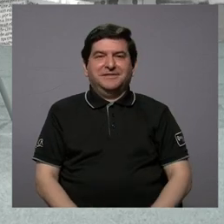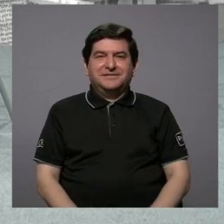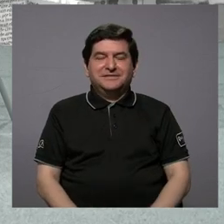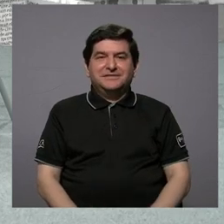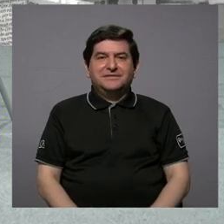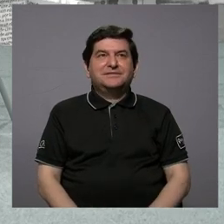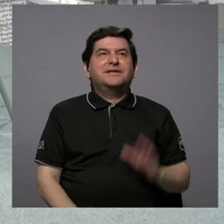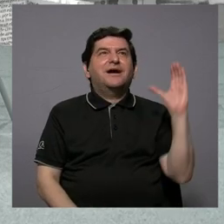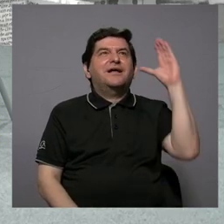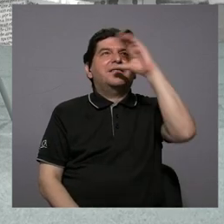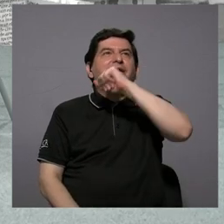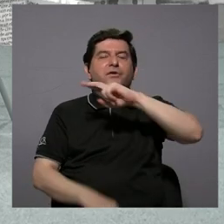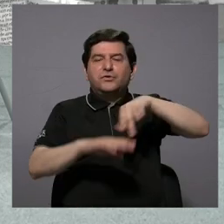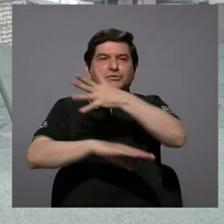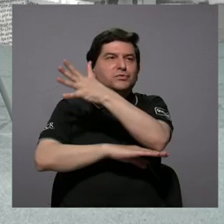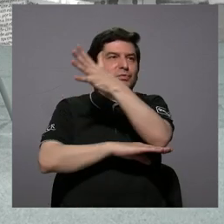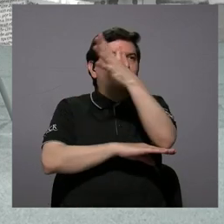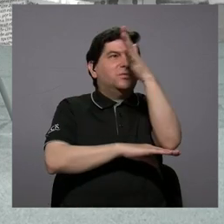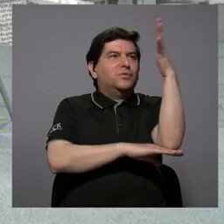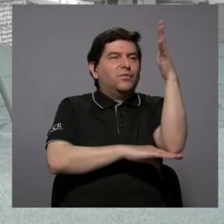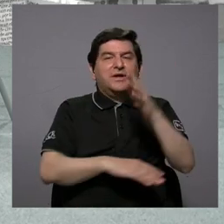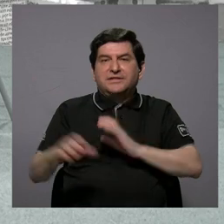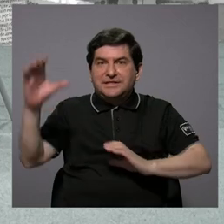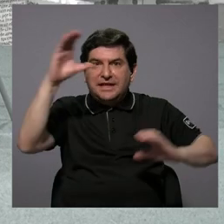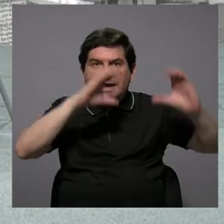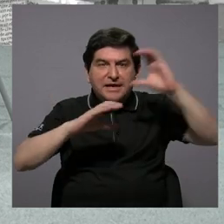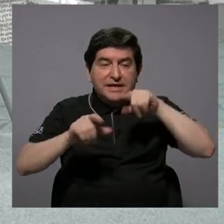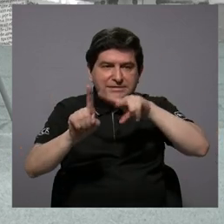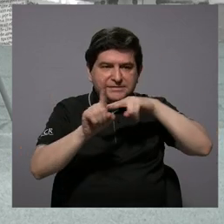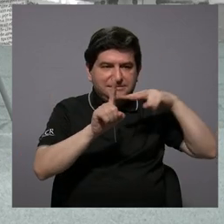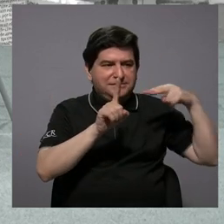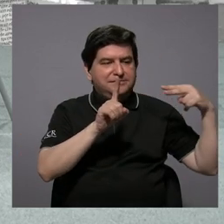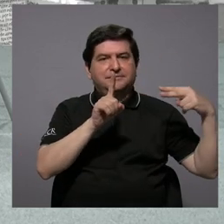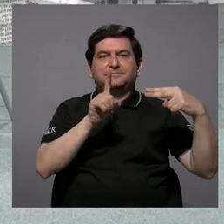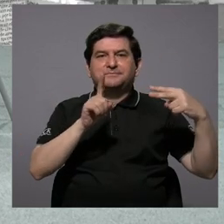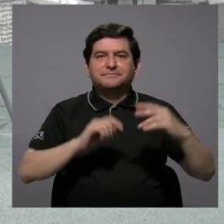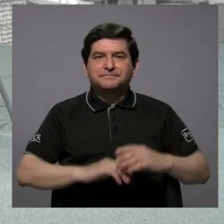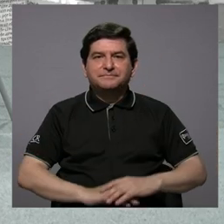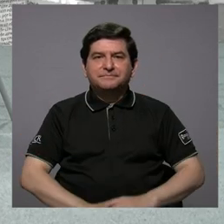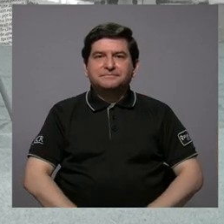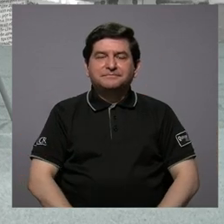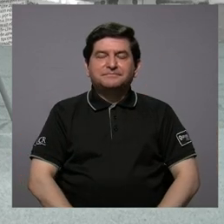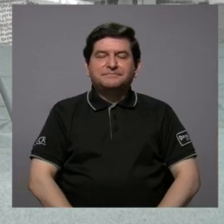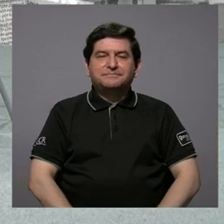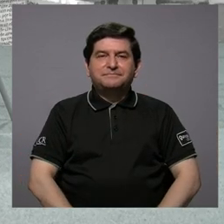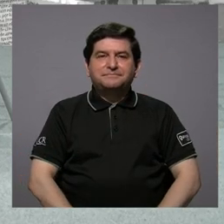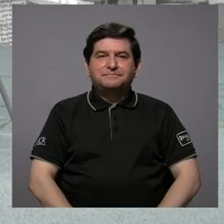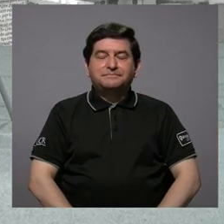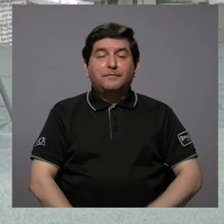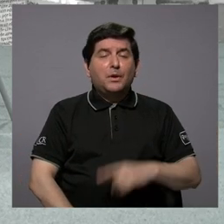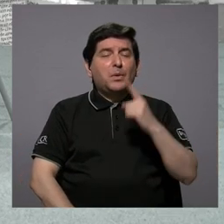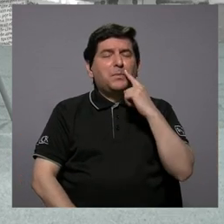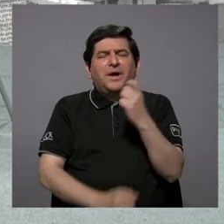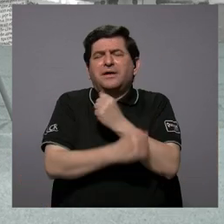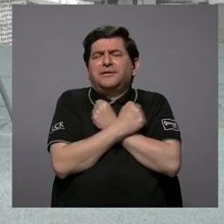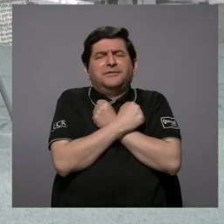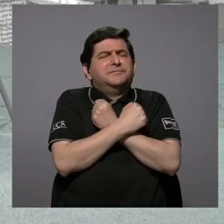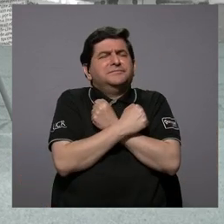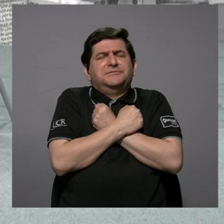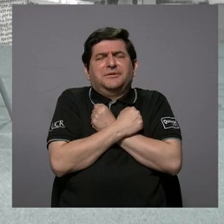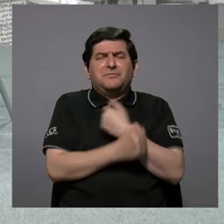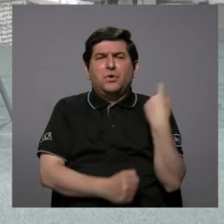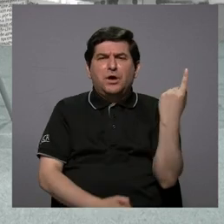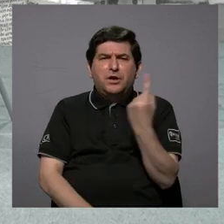apreciar la naturaleza y la ciencia desde ese punto de vista. Un padre amorosísimo